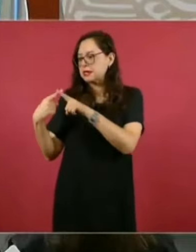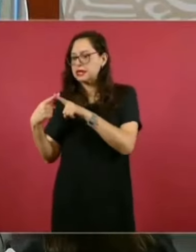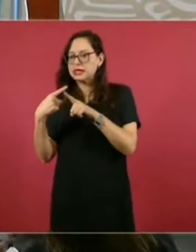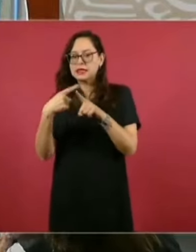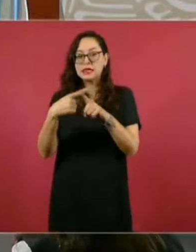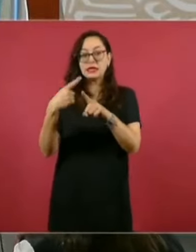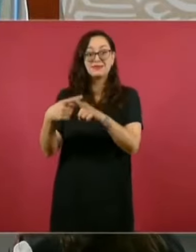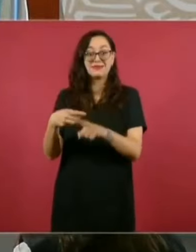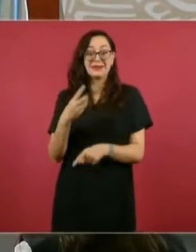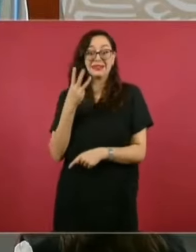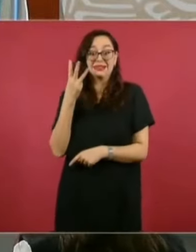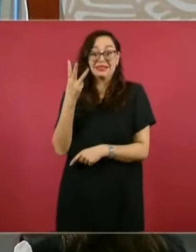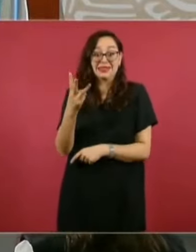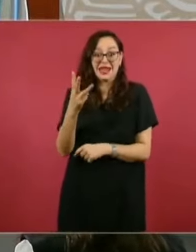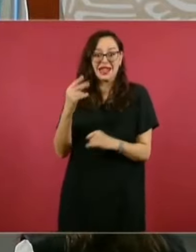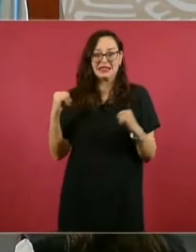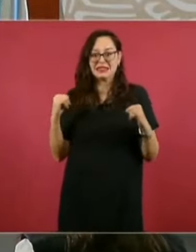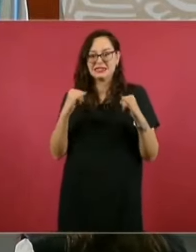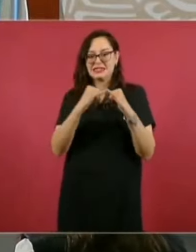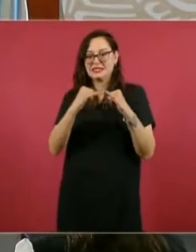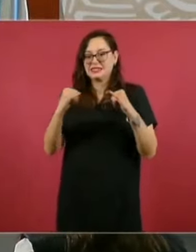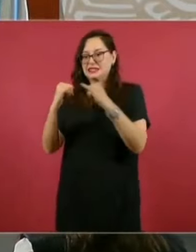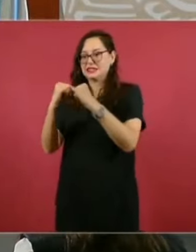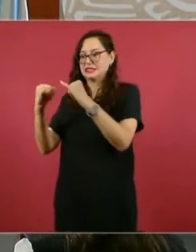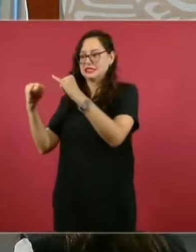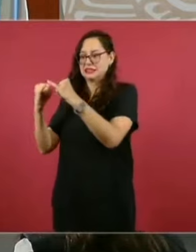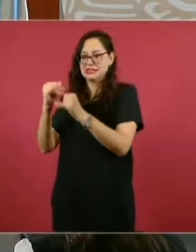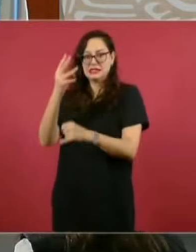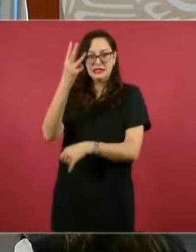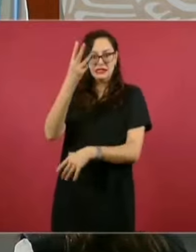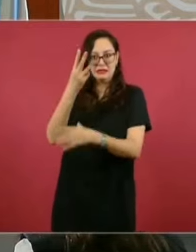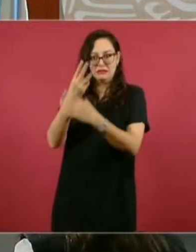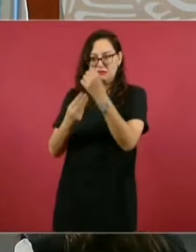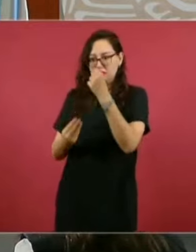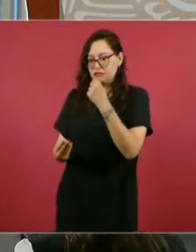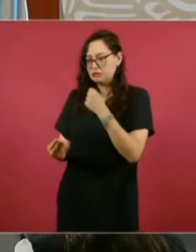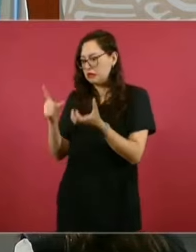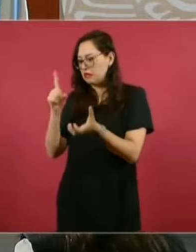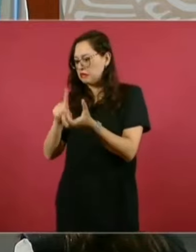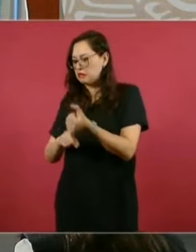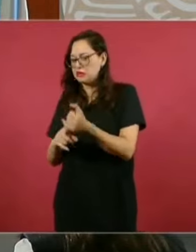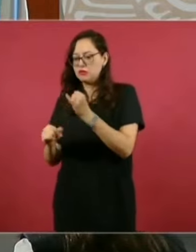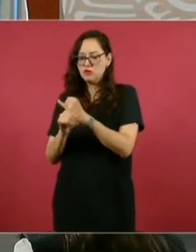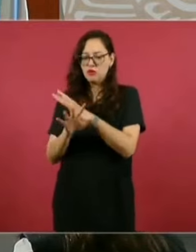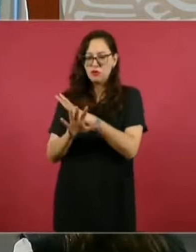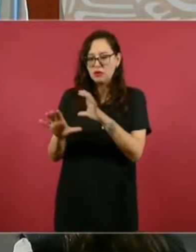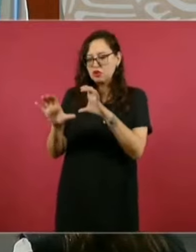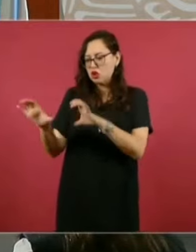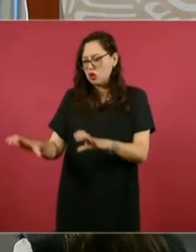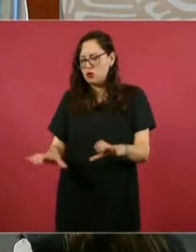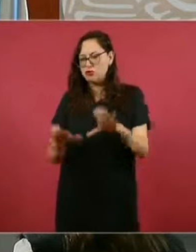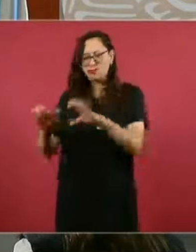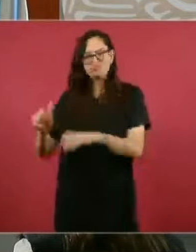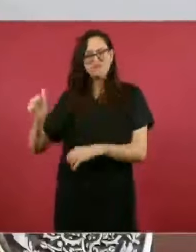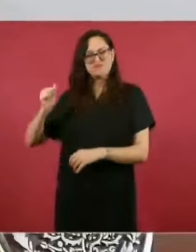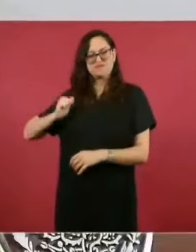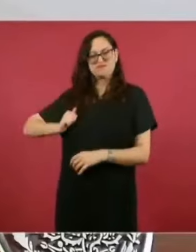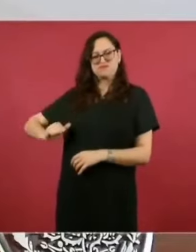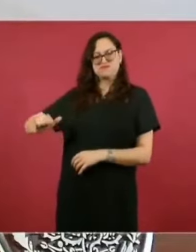las tres entidades y la obsolescencia de sus sistemas informáticos, entre otros factores,